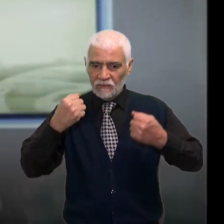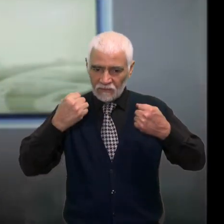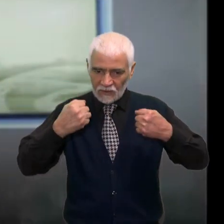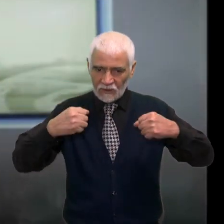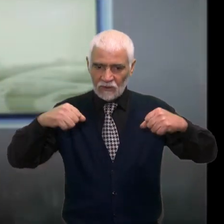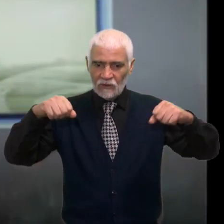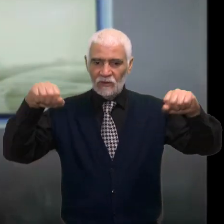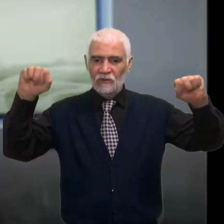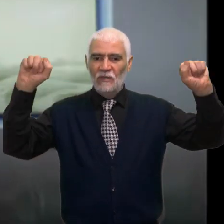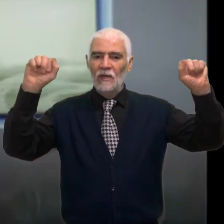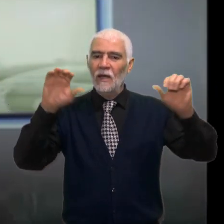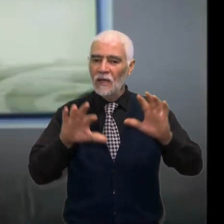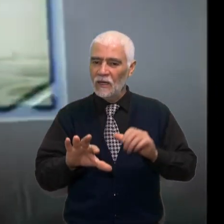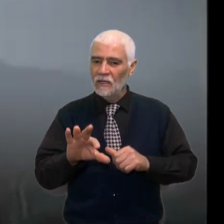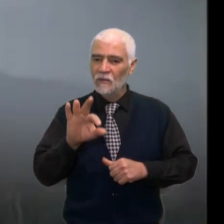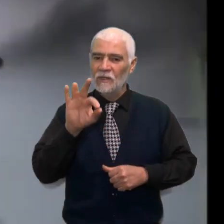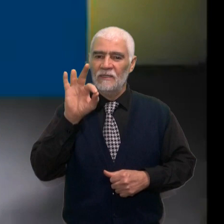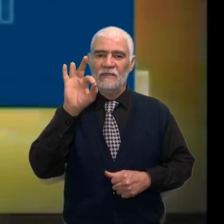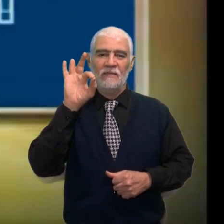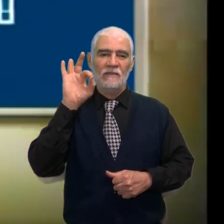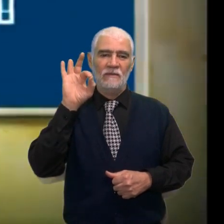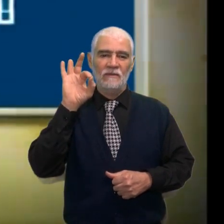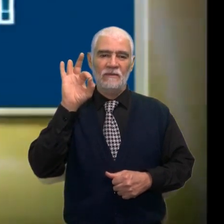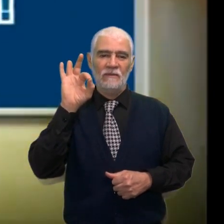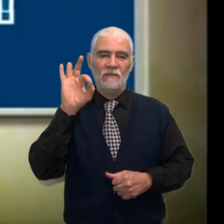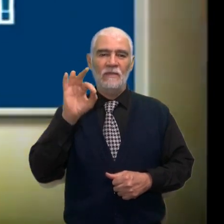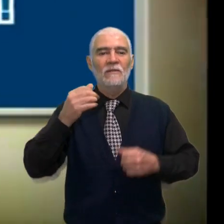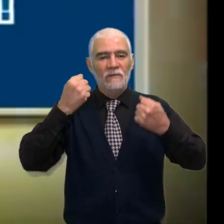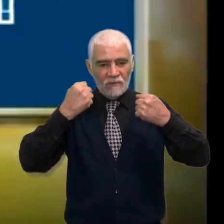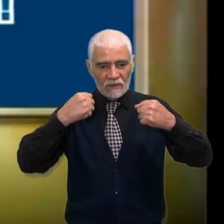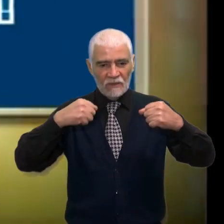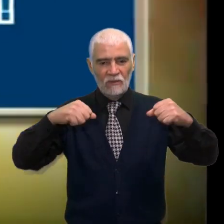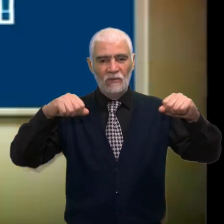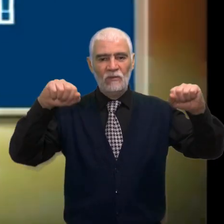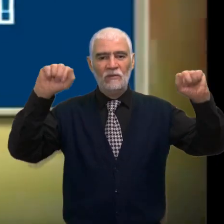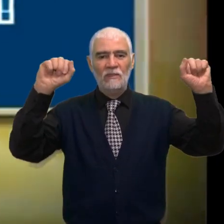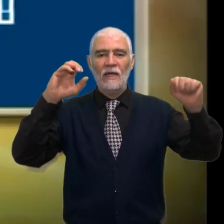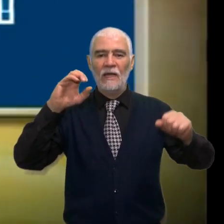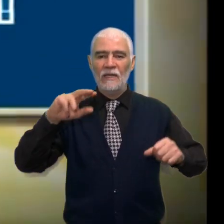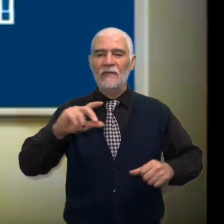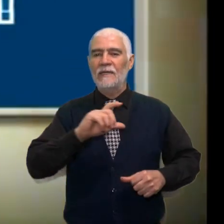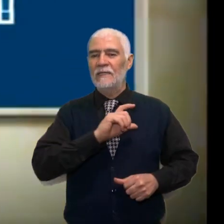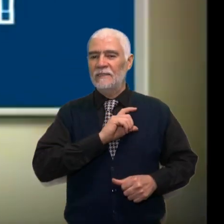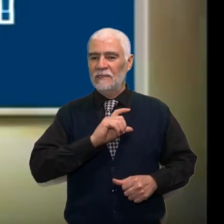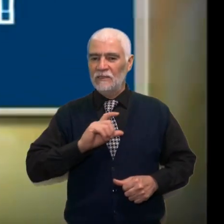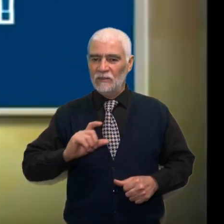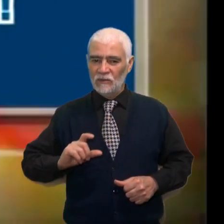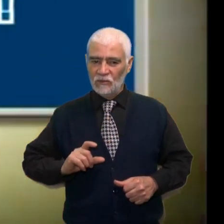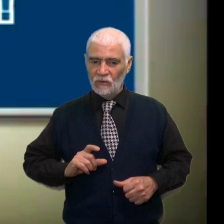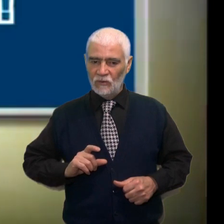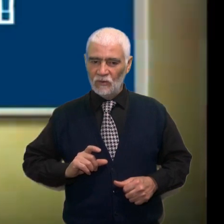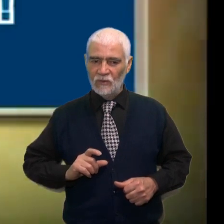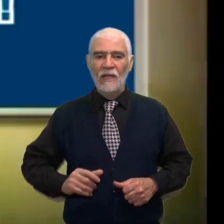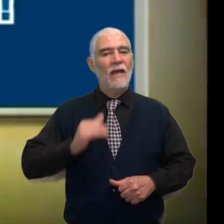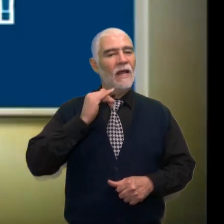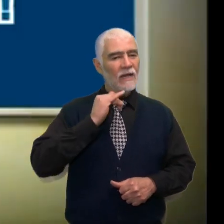victoria encontré Victoria en Cristo,